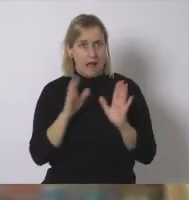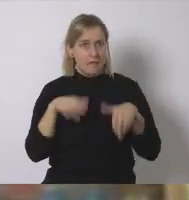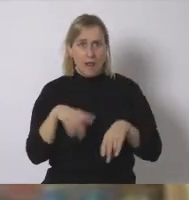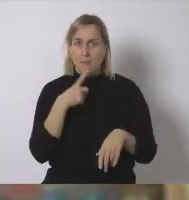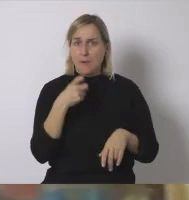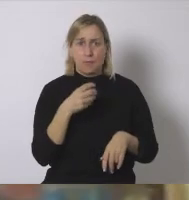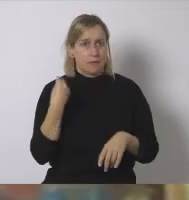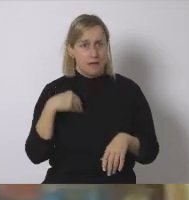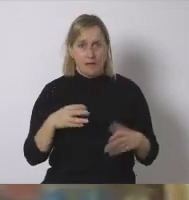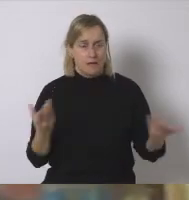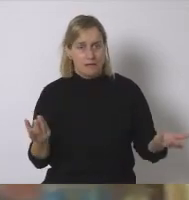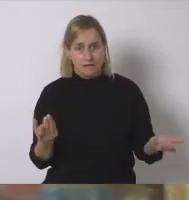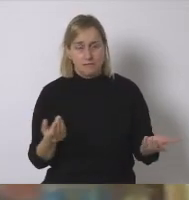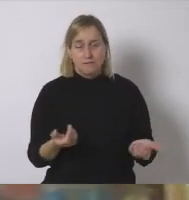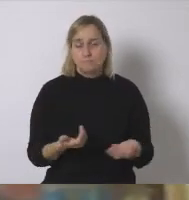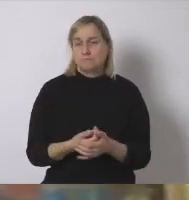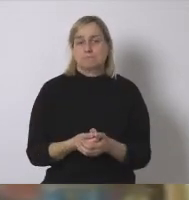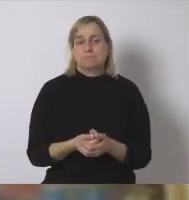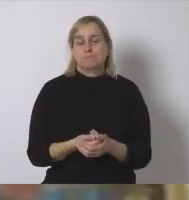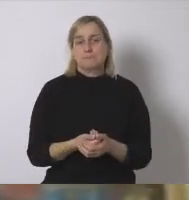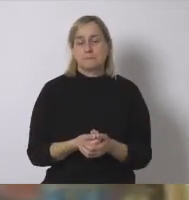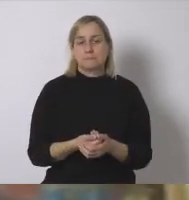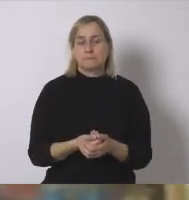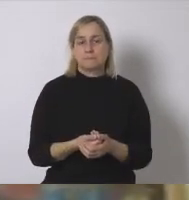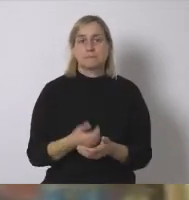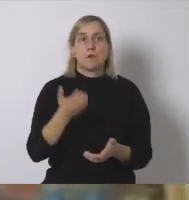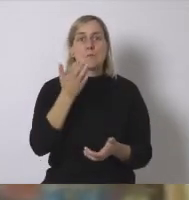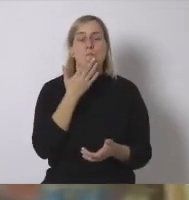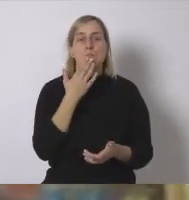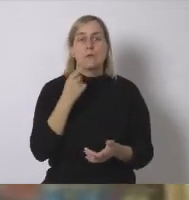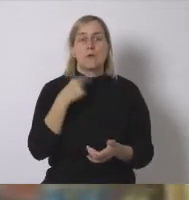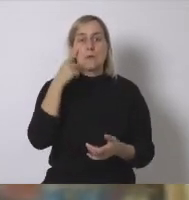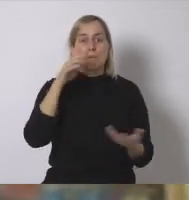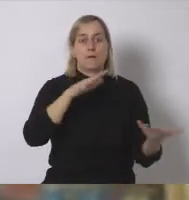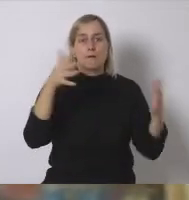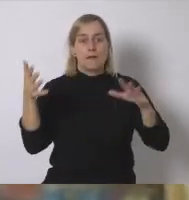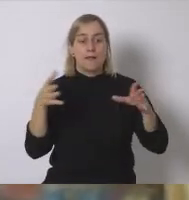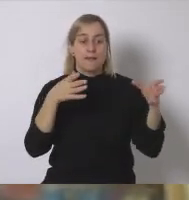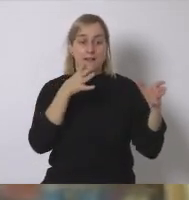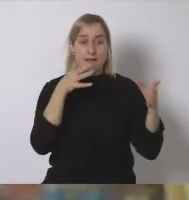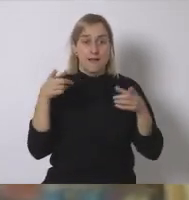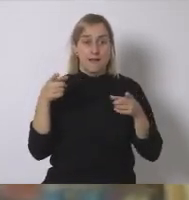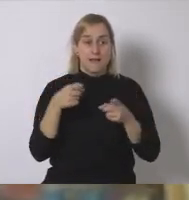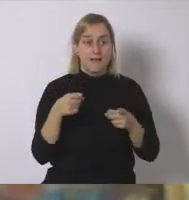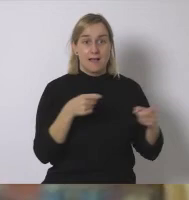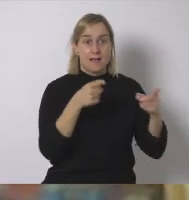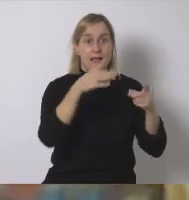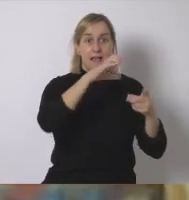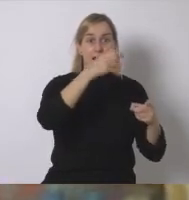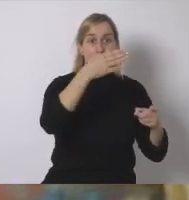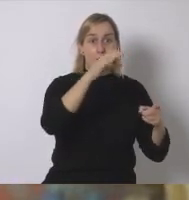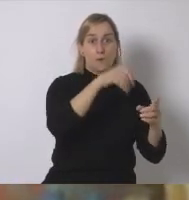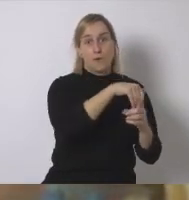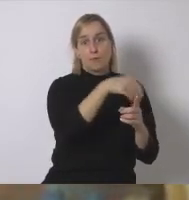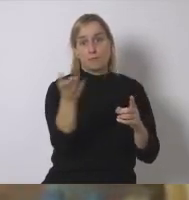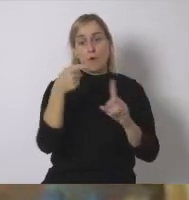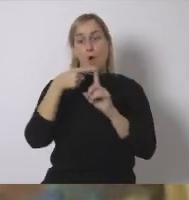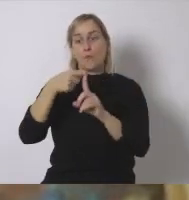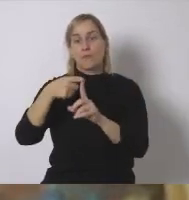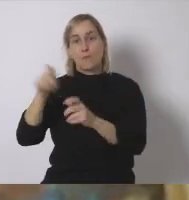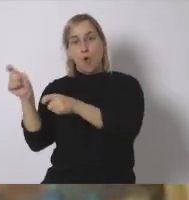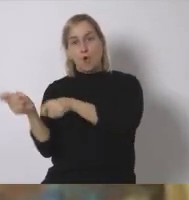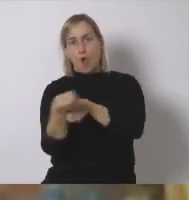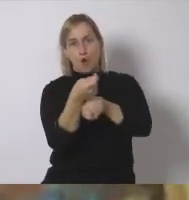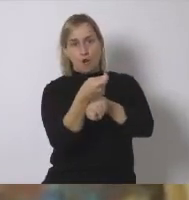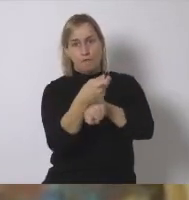pregunta que nos hacemos cuando vemos cómo se quiere hacer el trasvase de agua del Ebro para regar campos de golf bueno esa